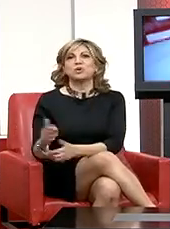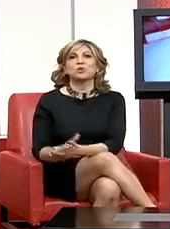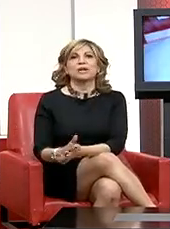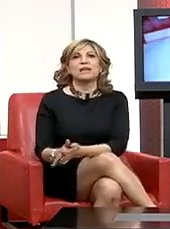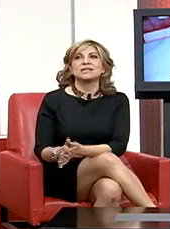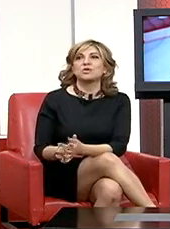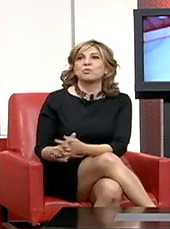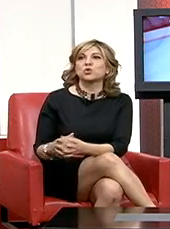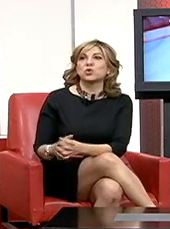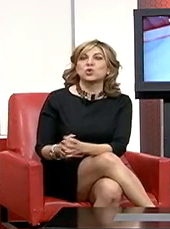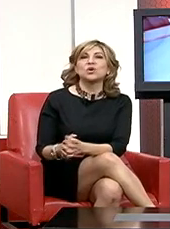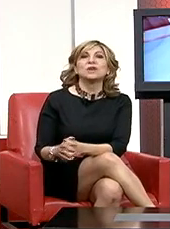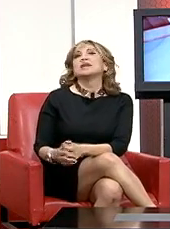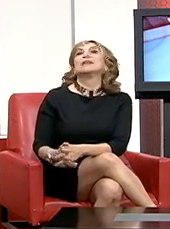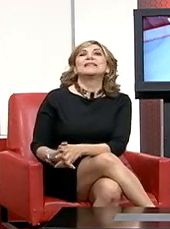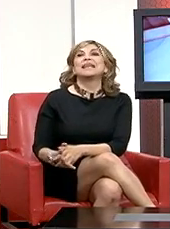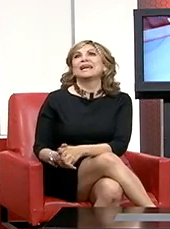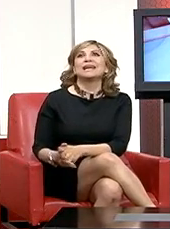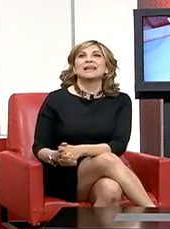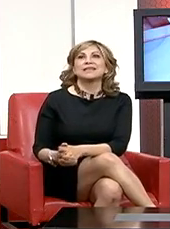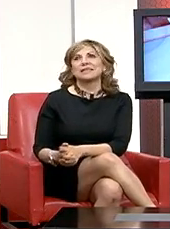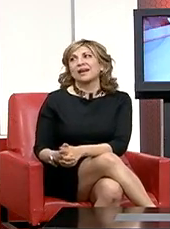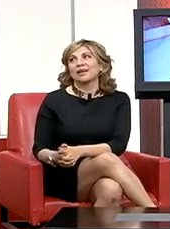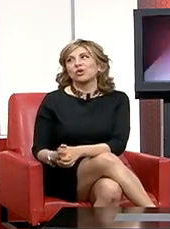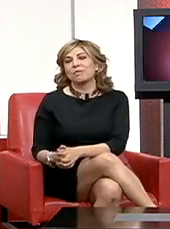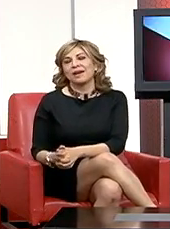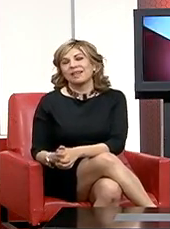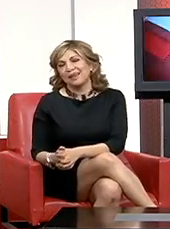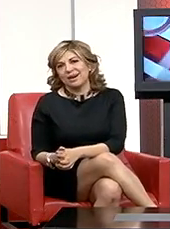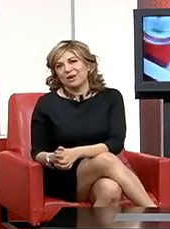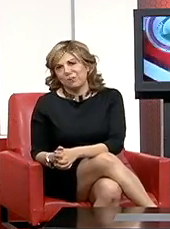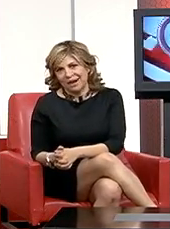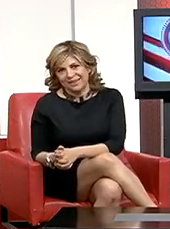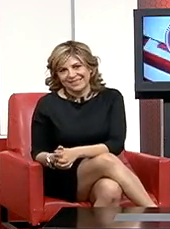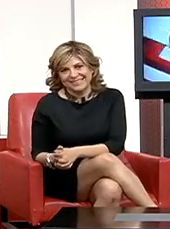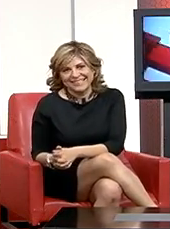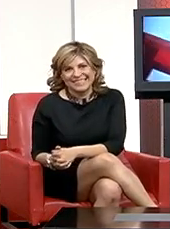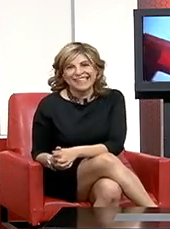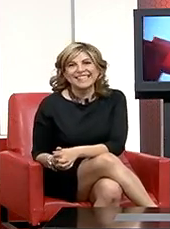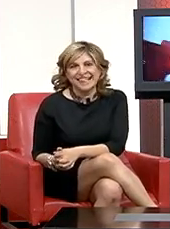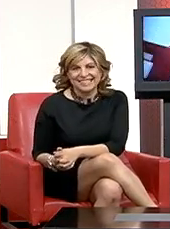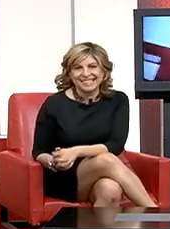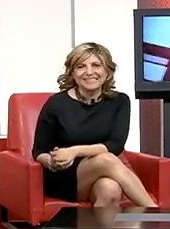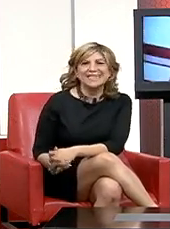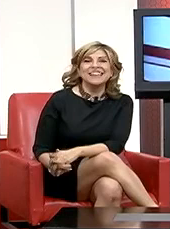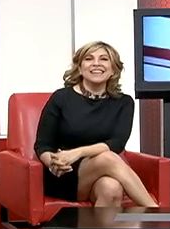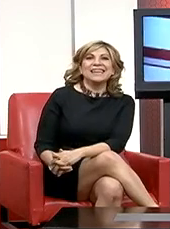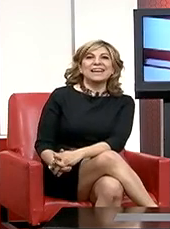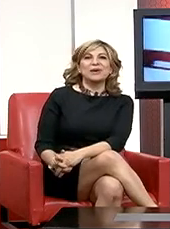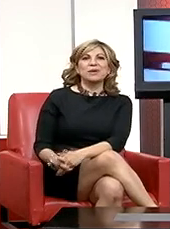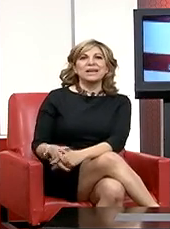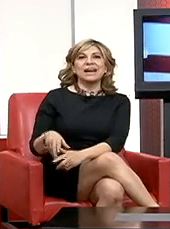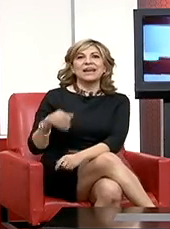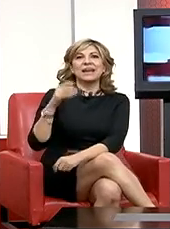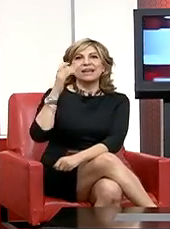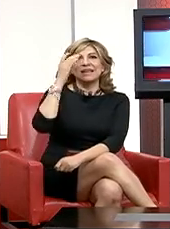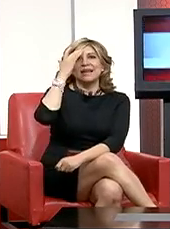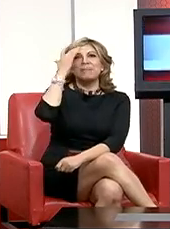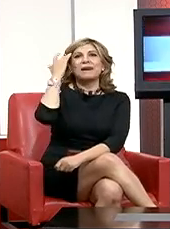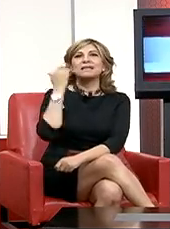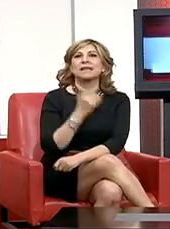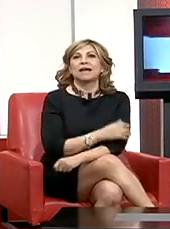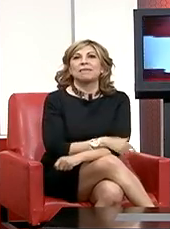siempre con tu análisis oportuno Gracias Rina De esta enorme aldea global Gracias Y la crónica